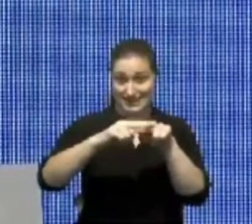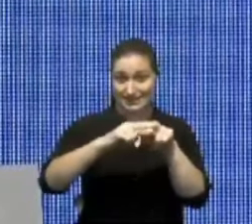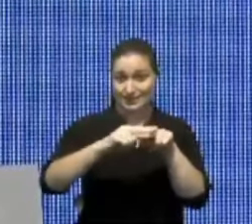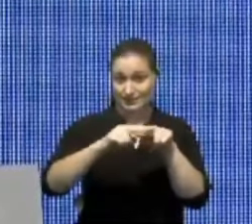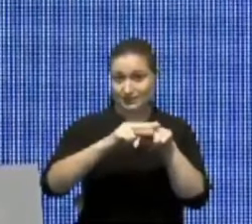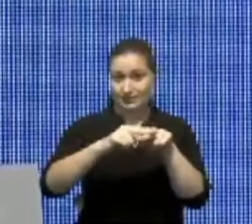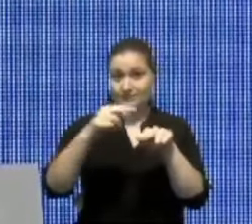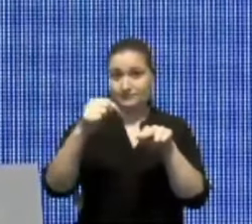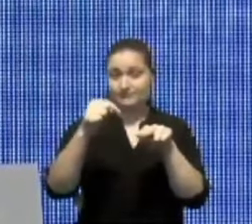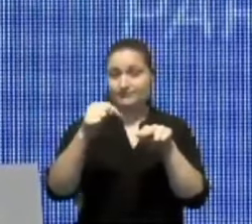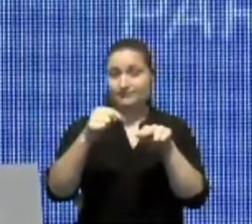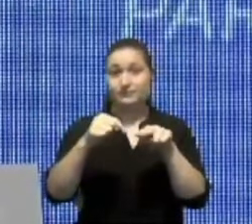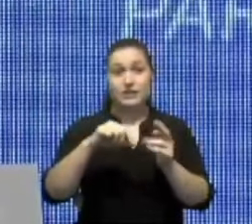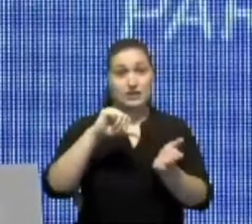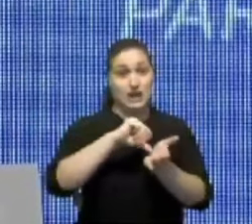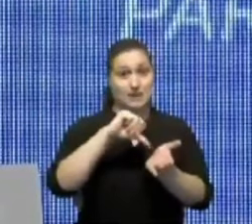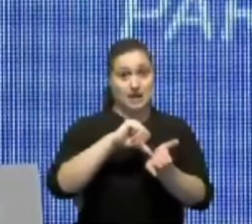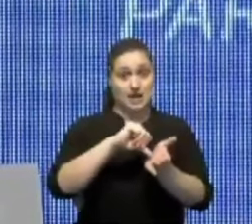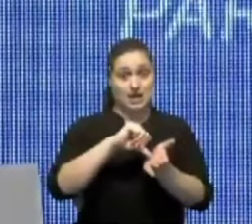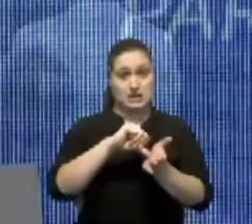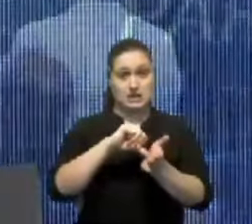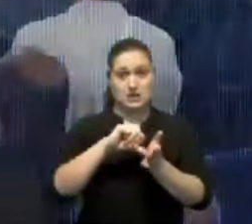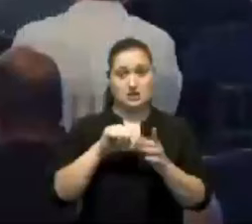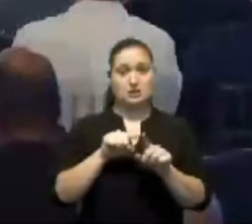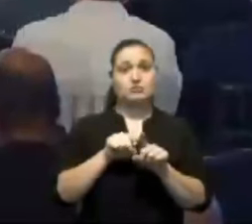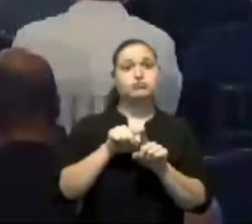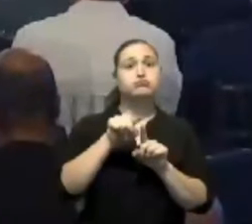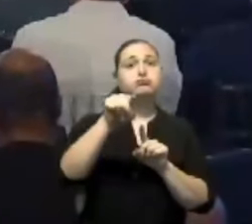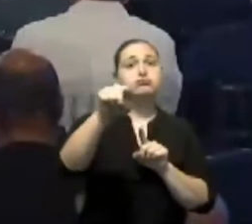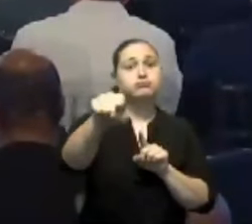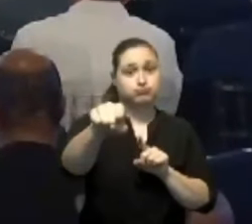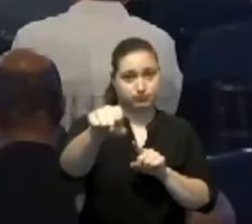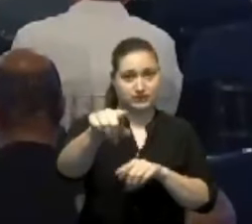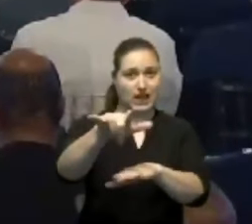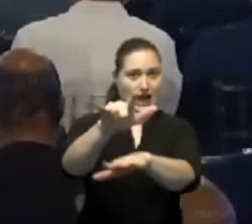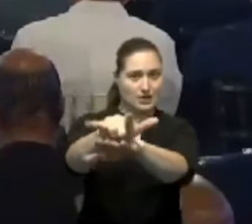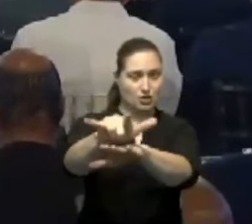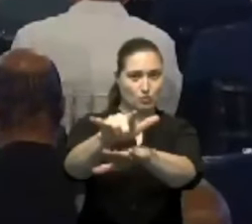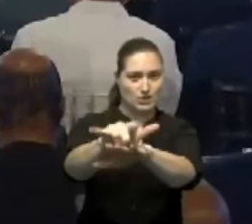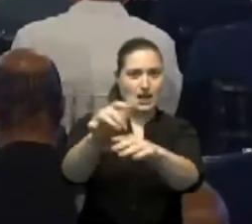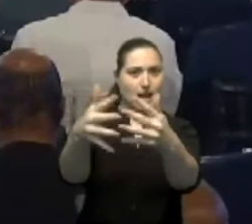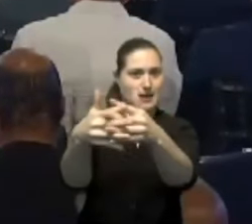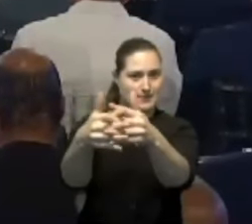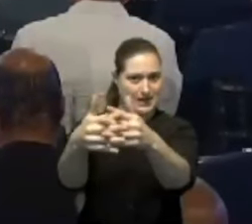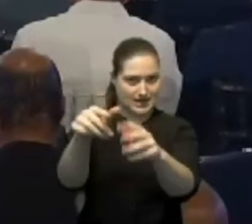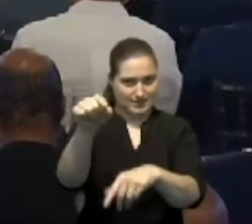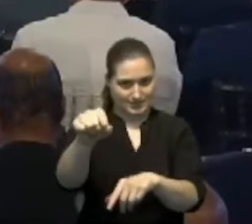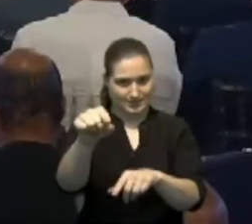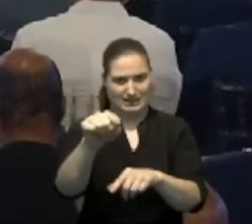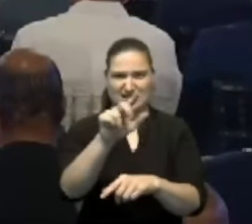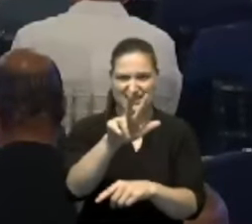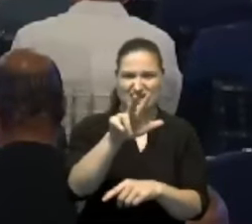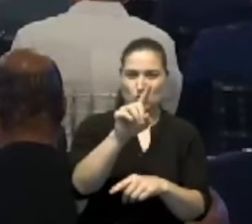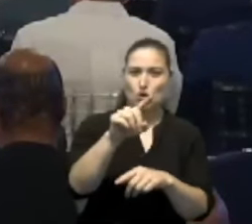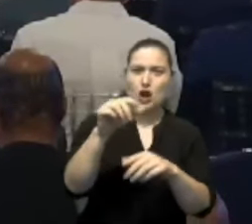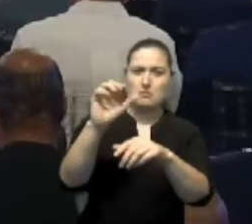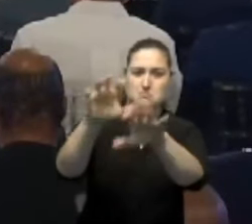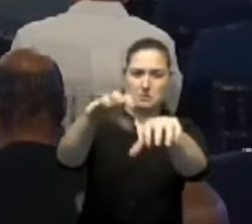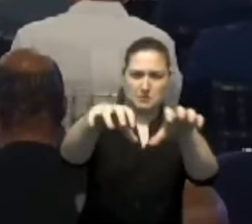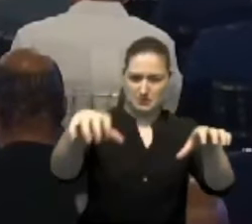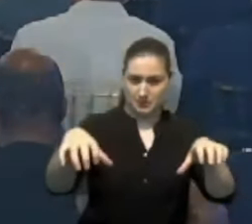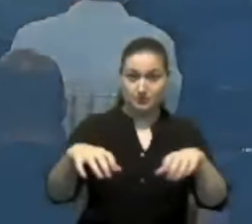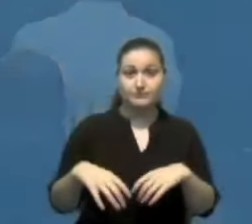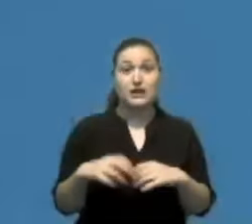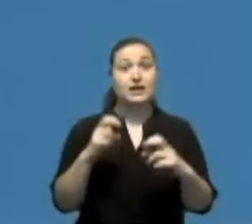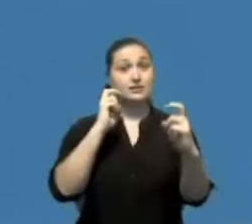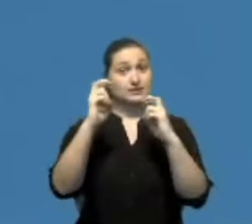conectará la capital con el aeropuerto internacional de las Américas y 30 áreas urbanas más, el teleférico de